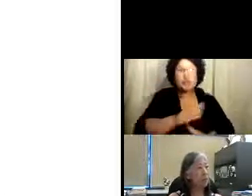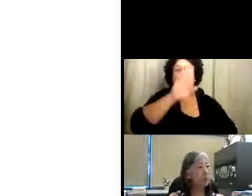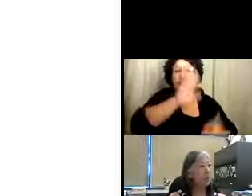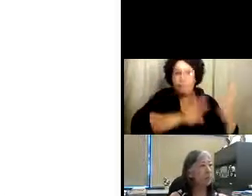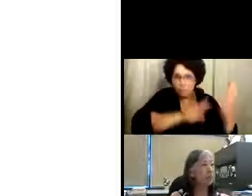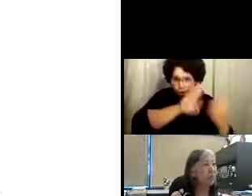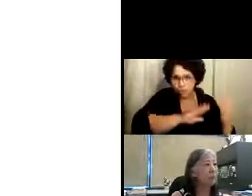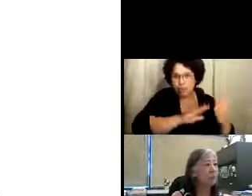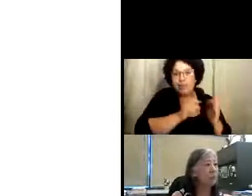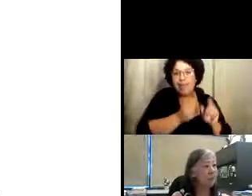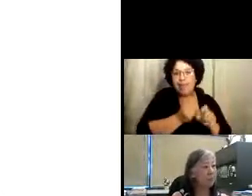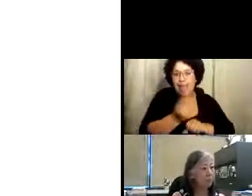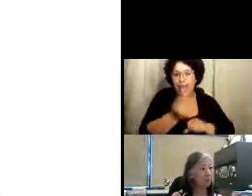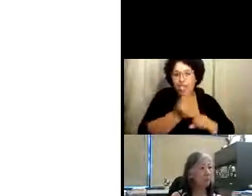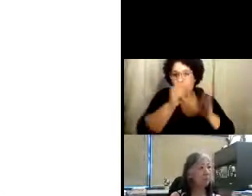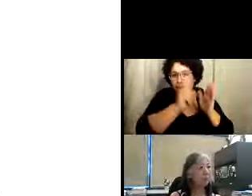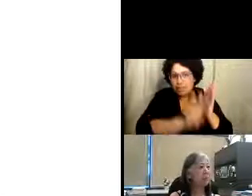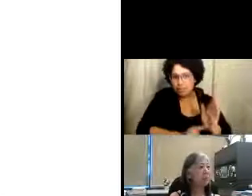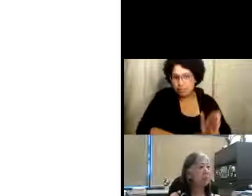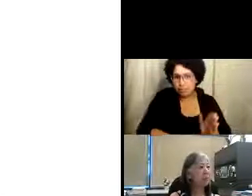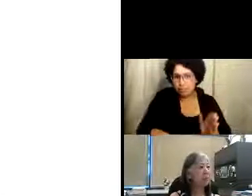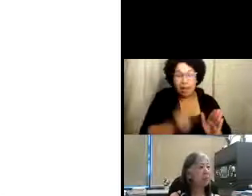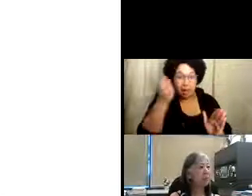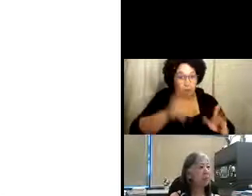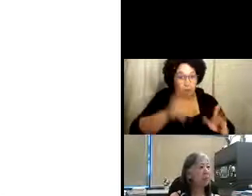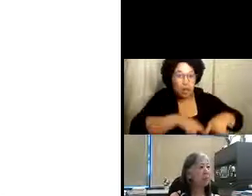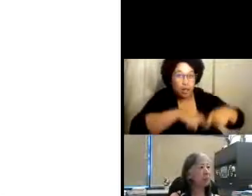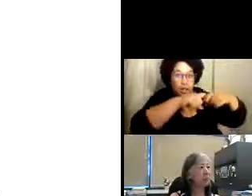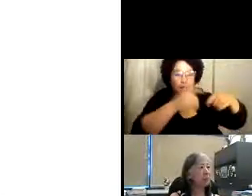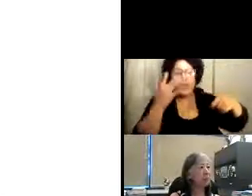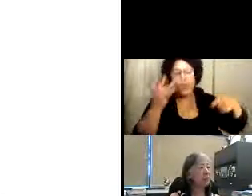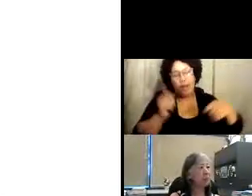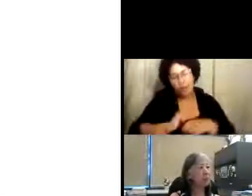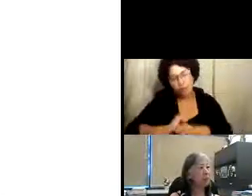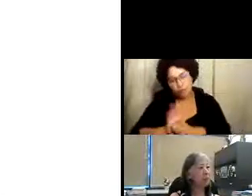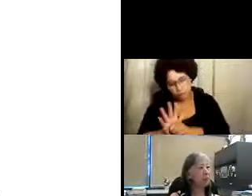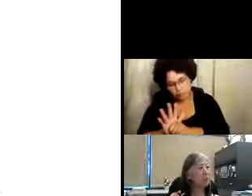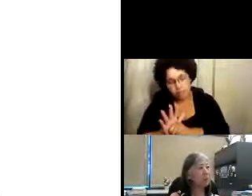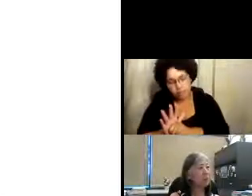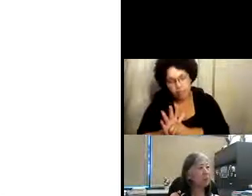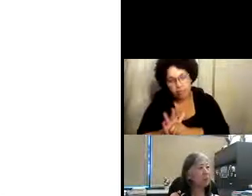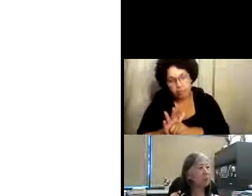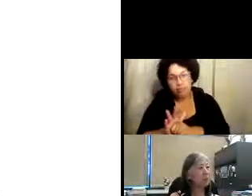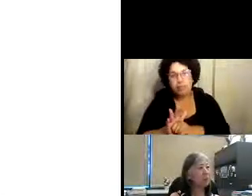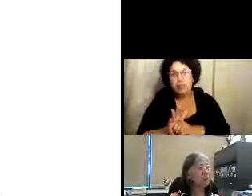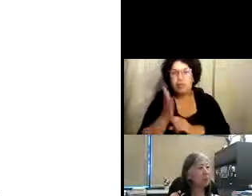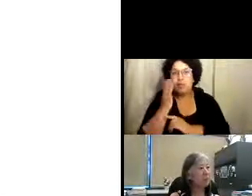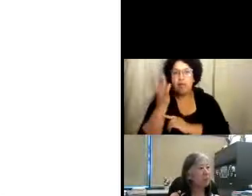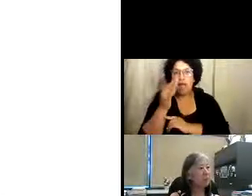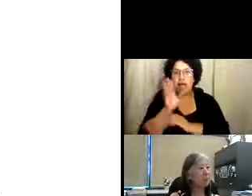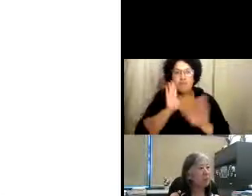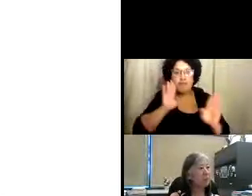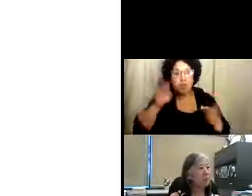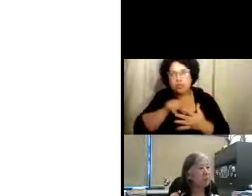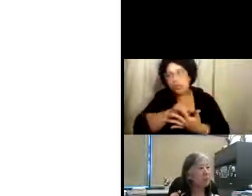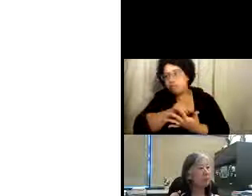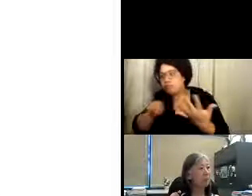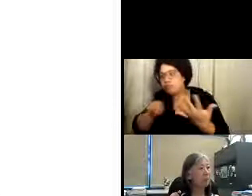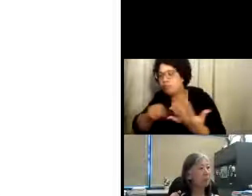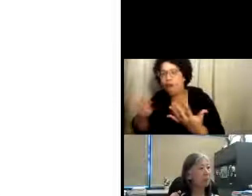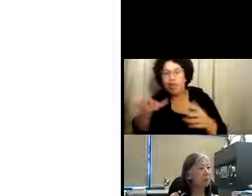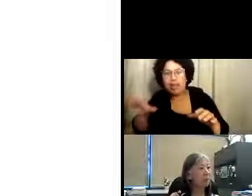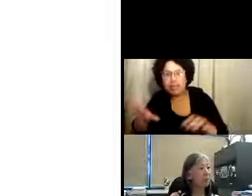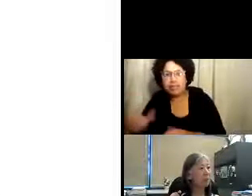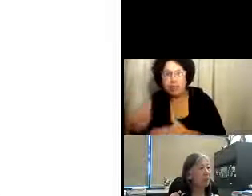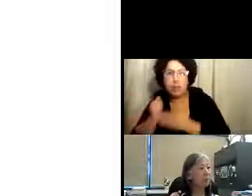resumimos nuestros sitios, inspecciones en sitio. Así que los anuales, las inspecciones anuales fueron las que se pausaron por